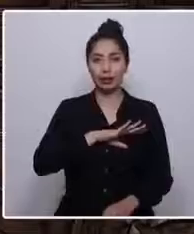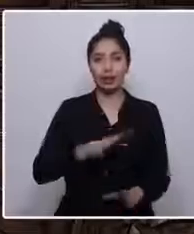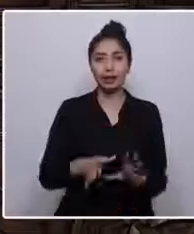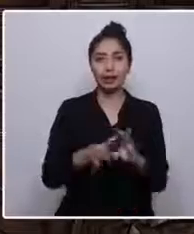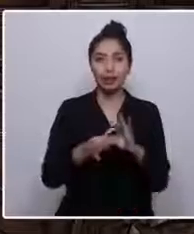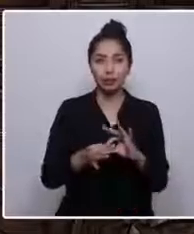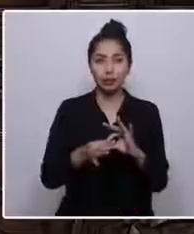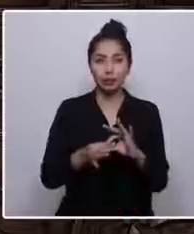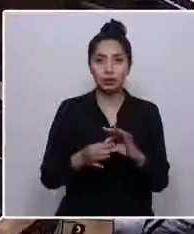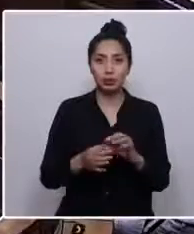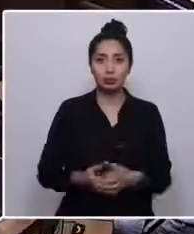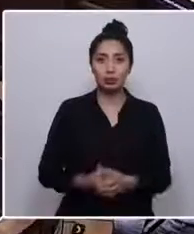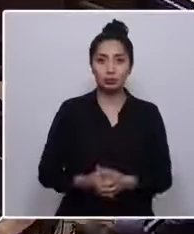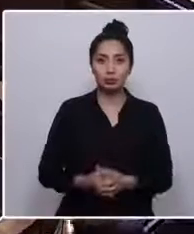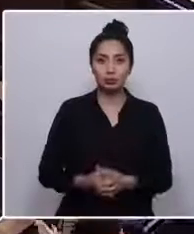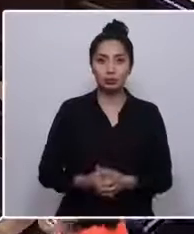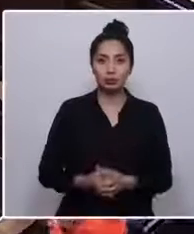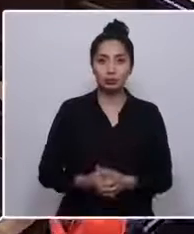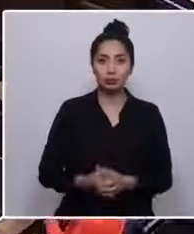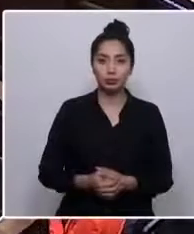Aplausos Gracias.